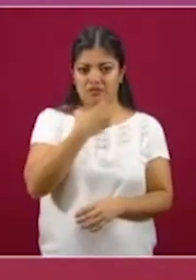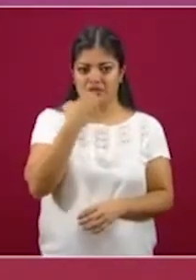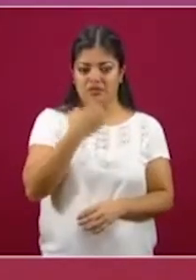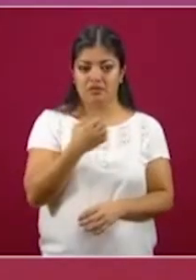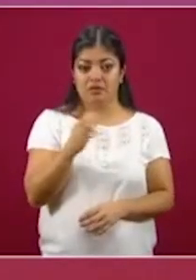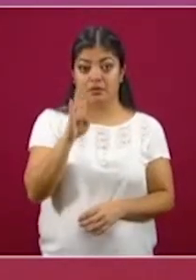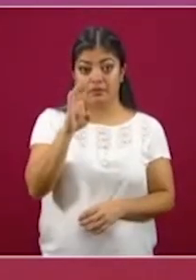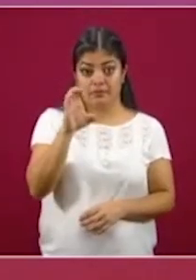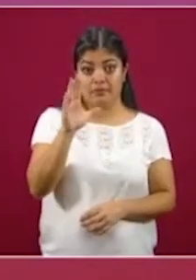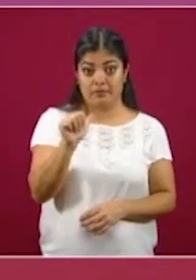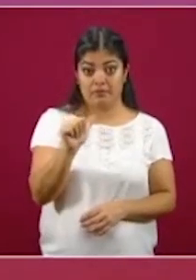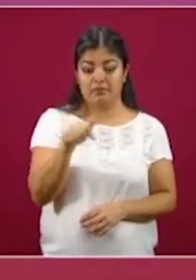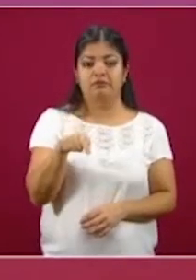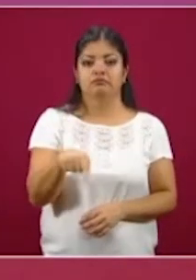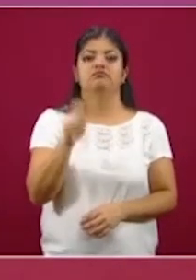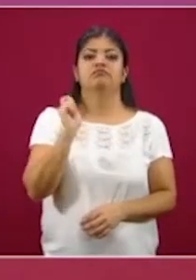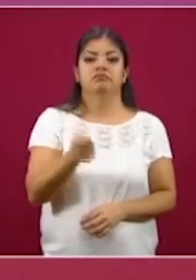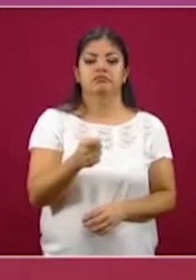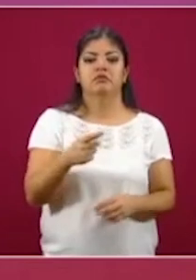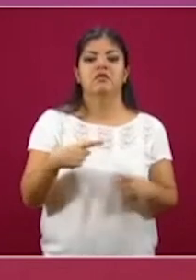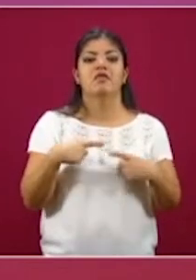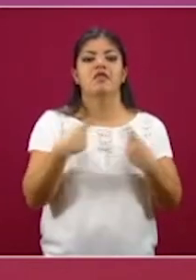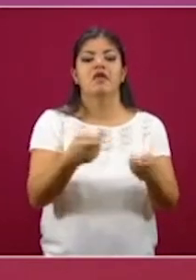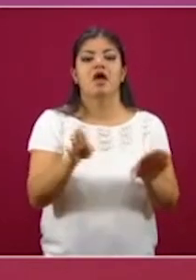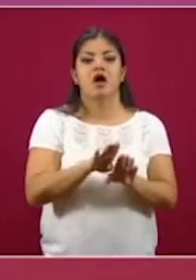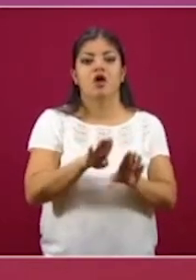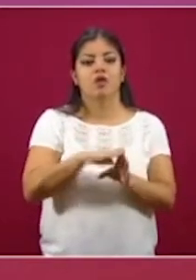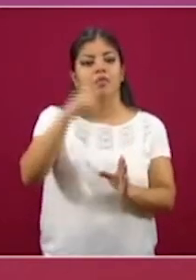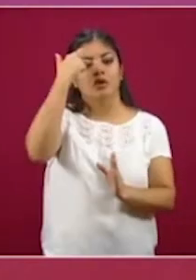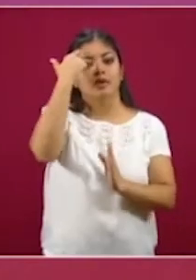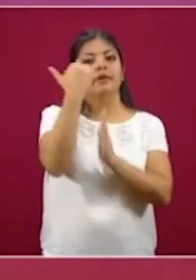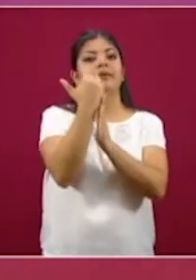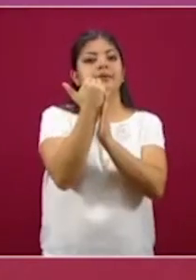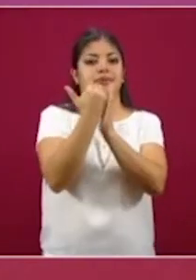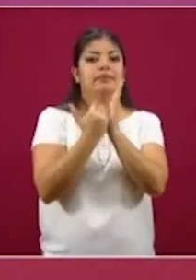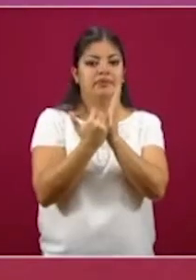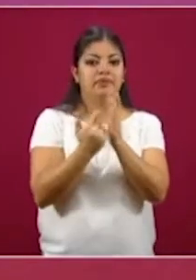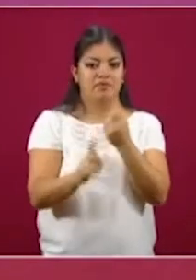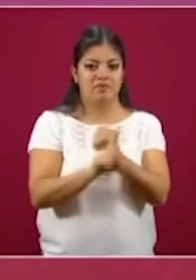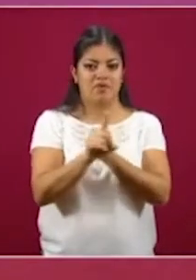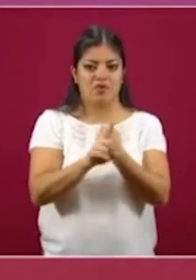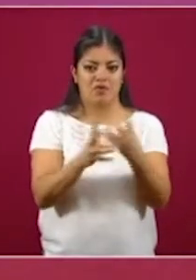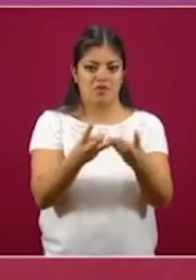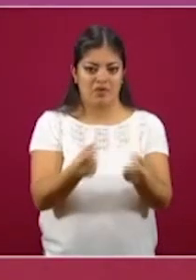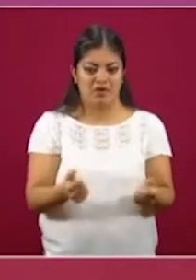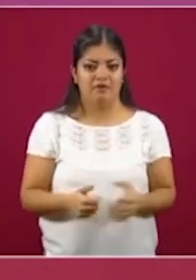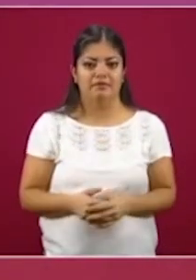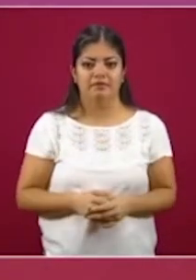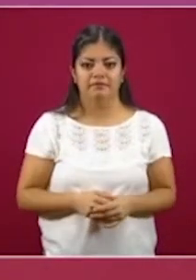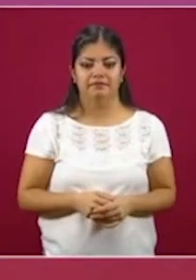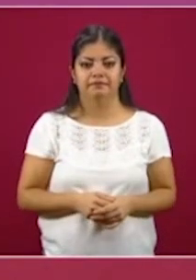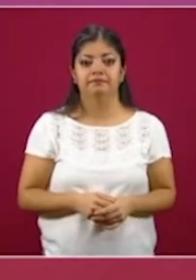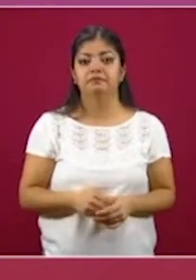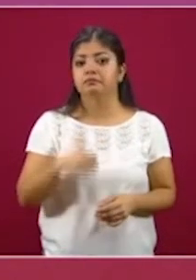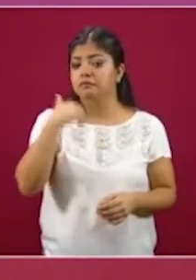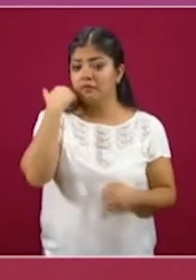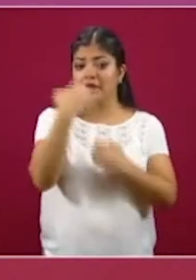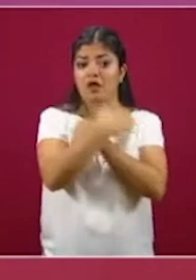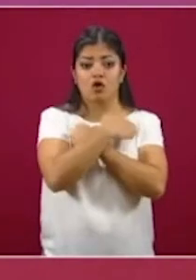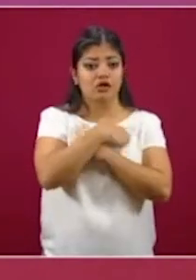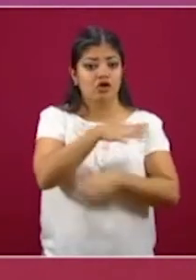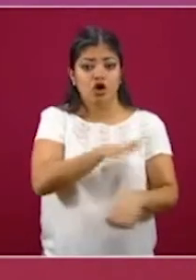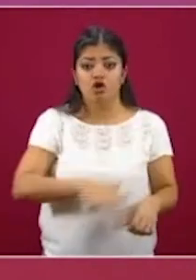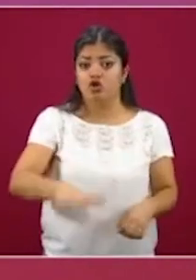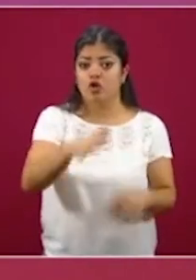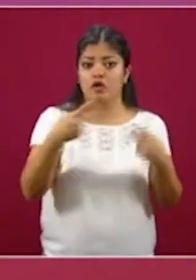becas, sin duda, alivian este problema. Se busca proporcionar educación a toda la población